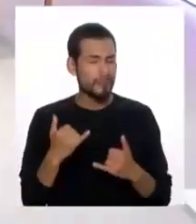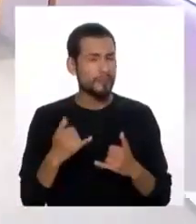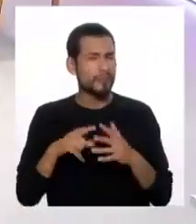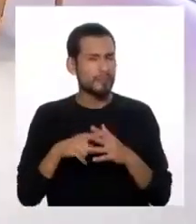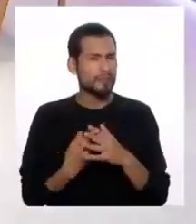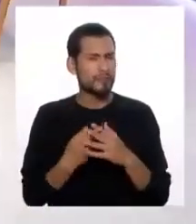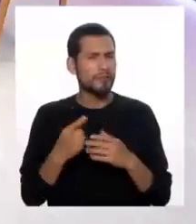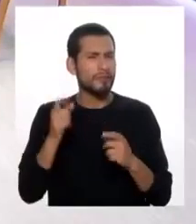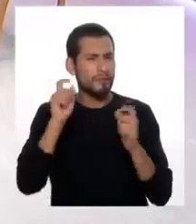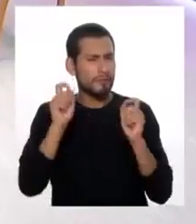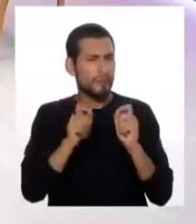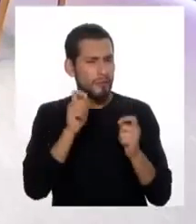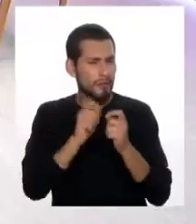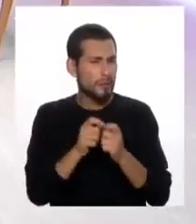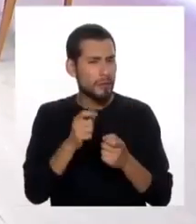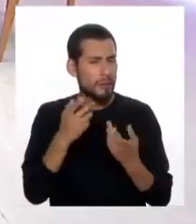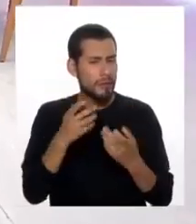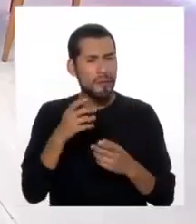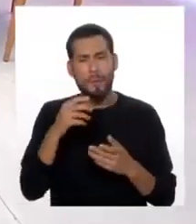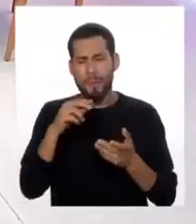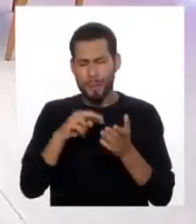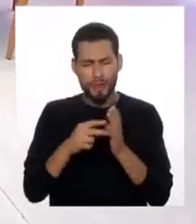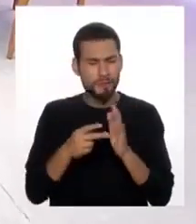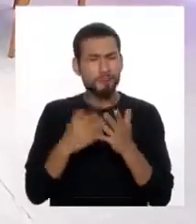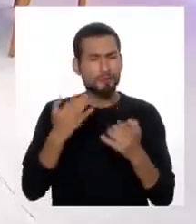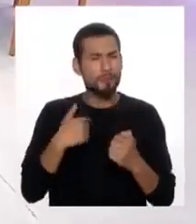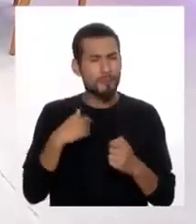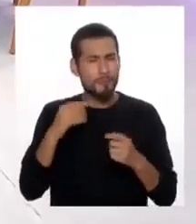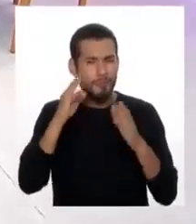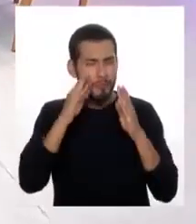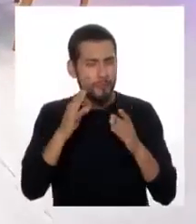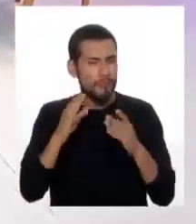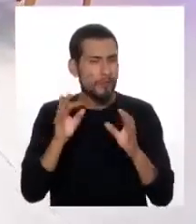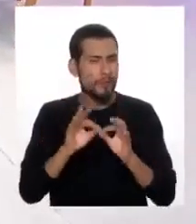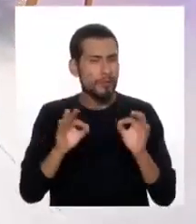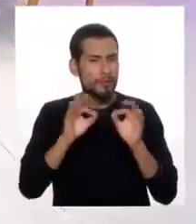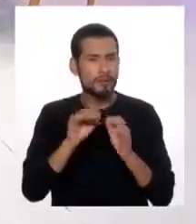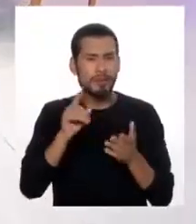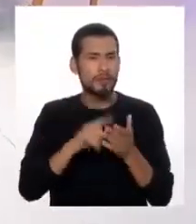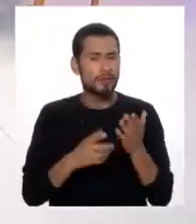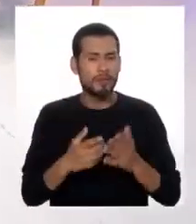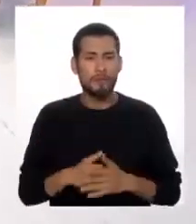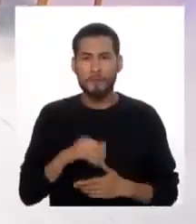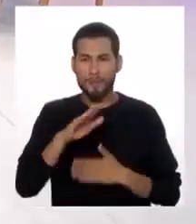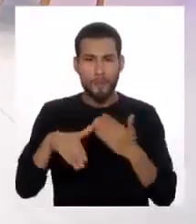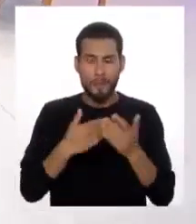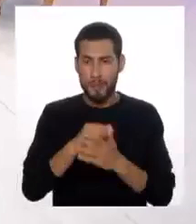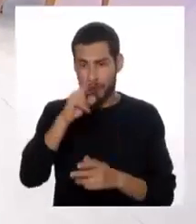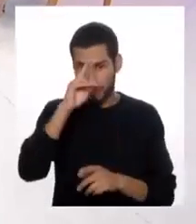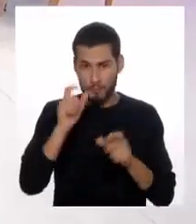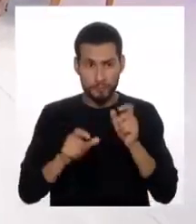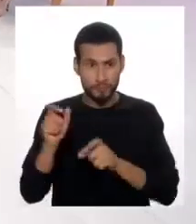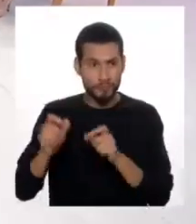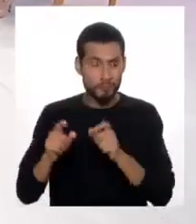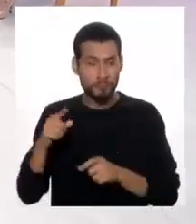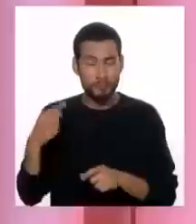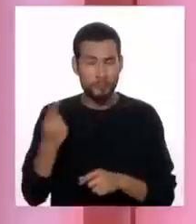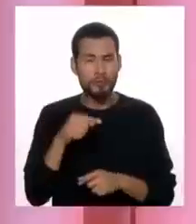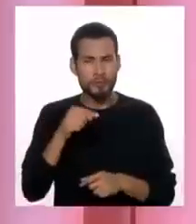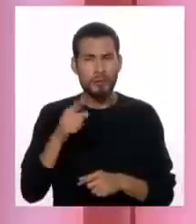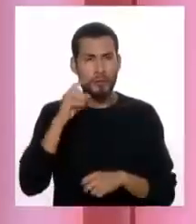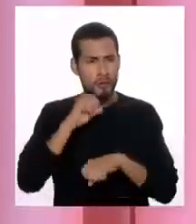definiendo términos, porque lo que nos interesa mucho es de que todos los peruanos en realidad escuchan este